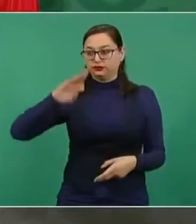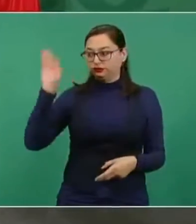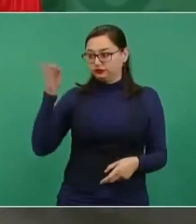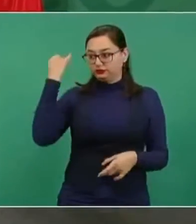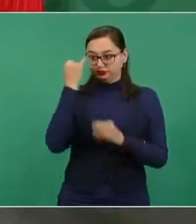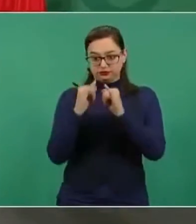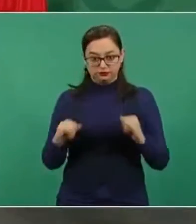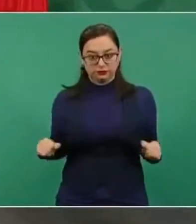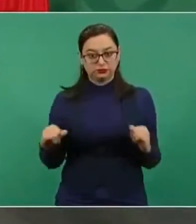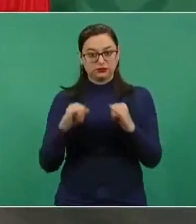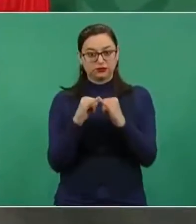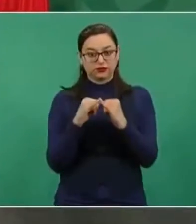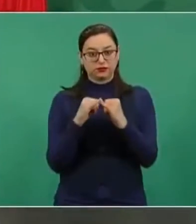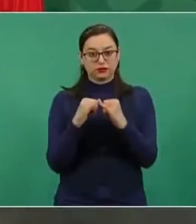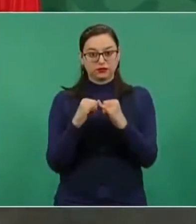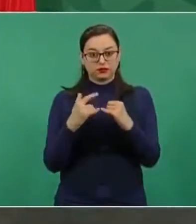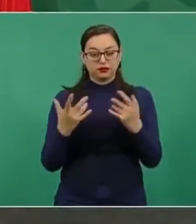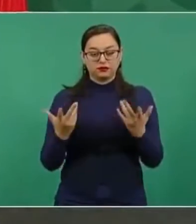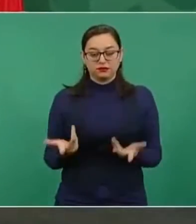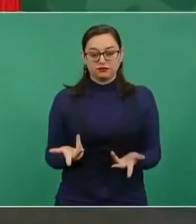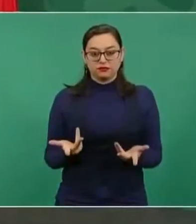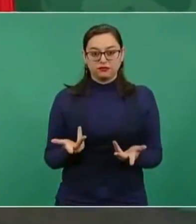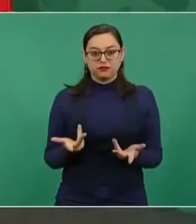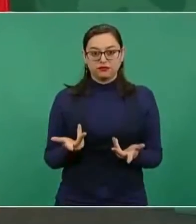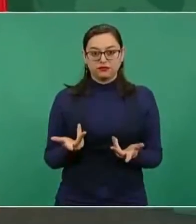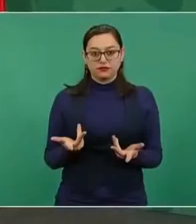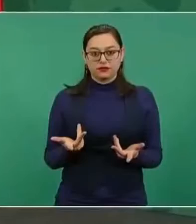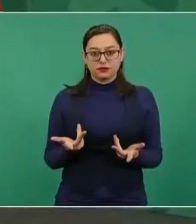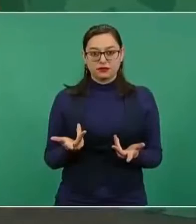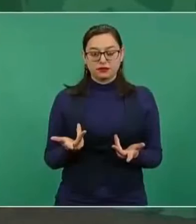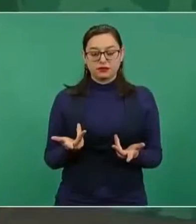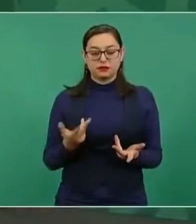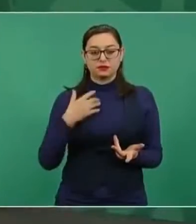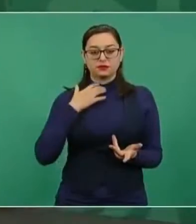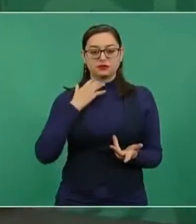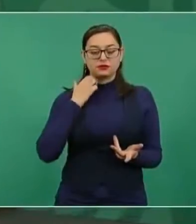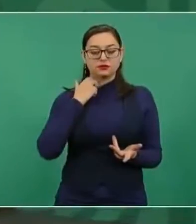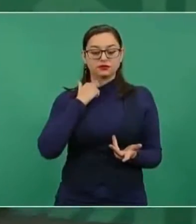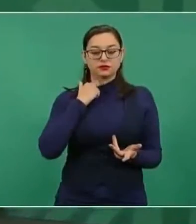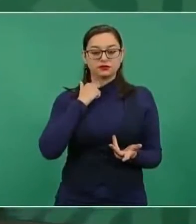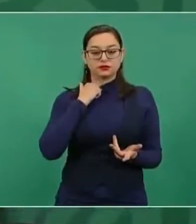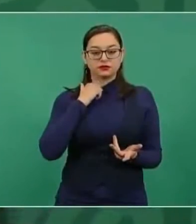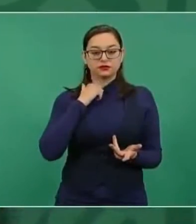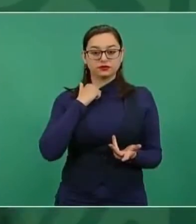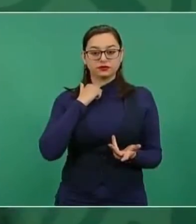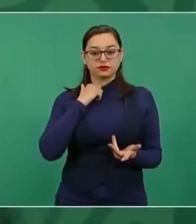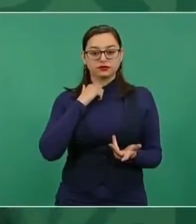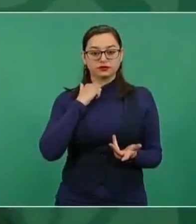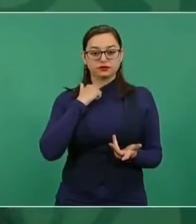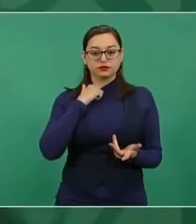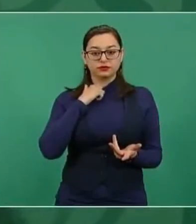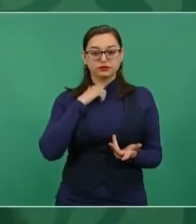pues están regidas